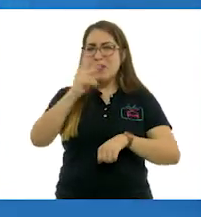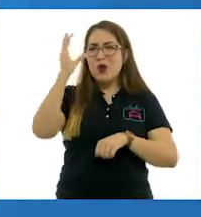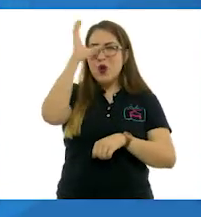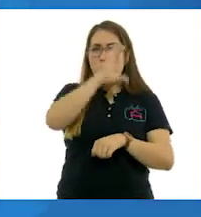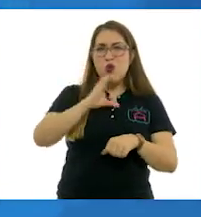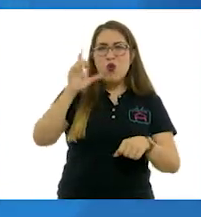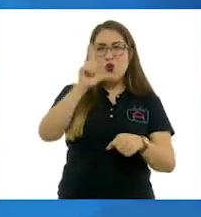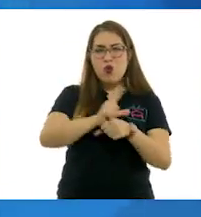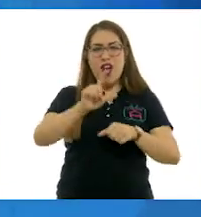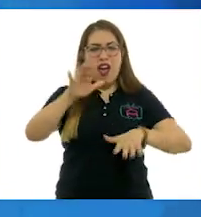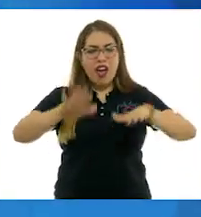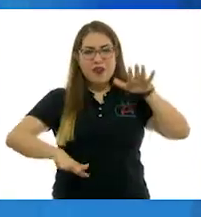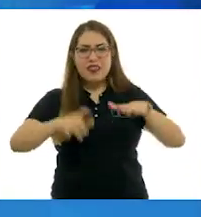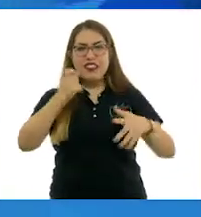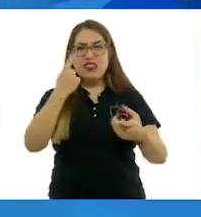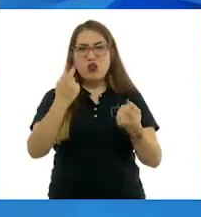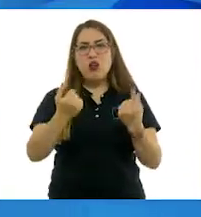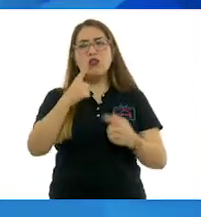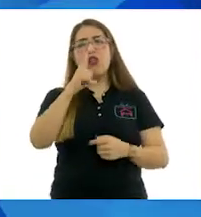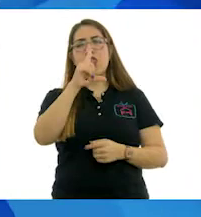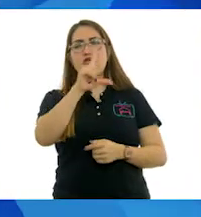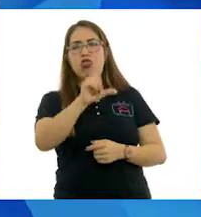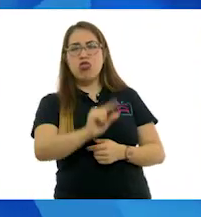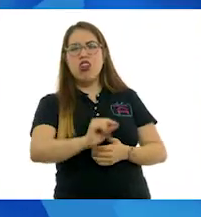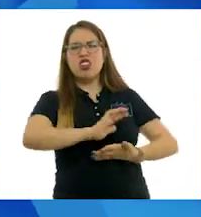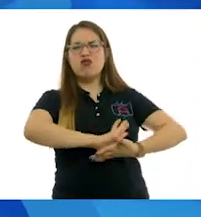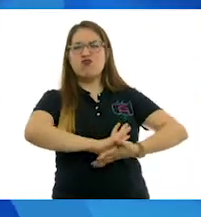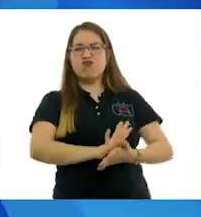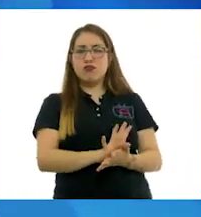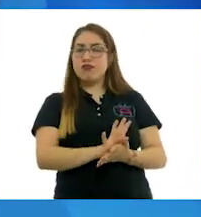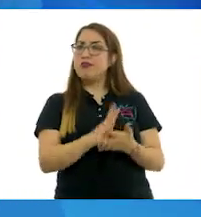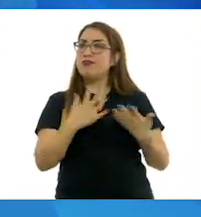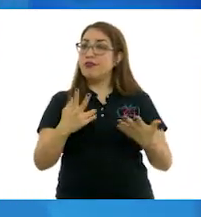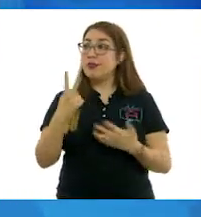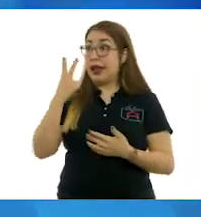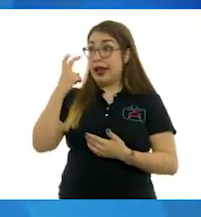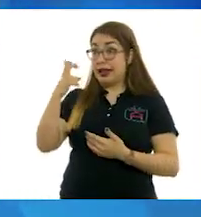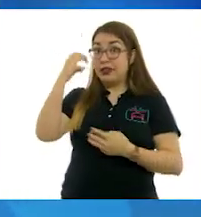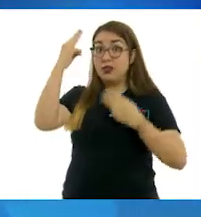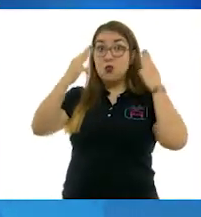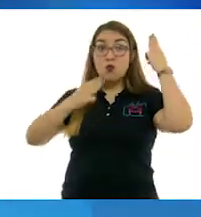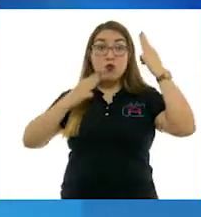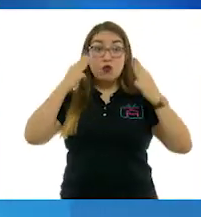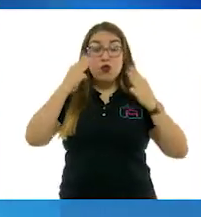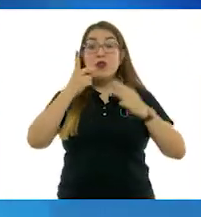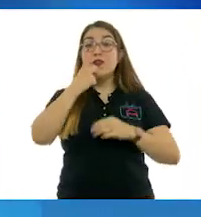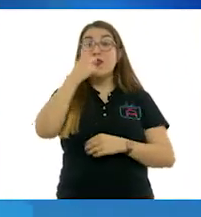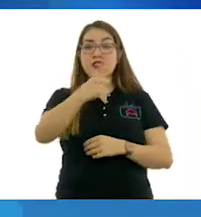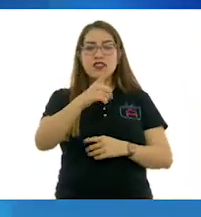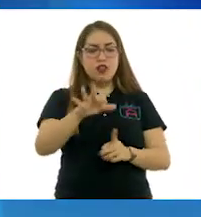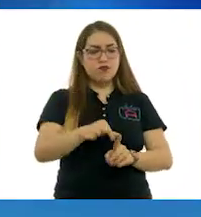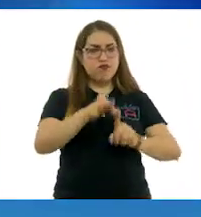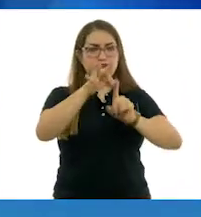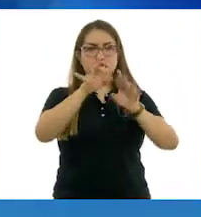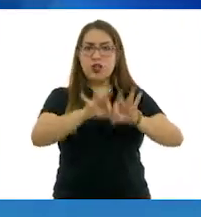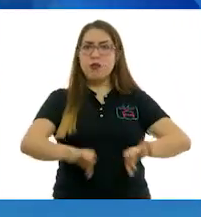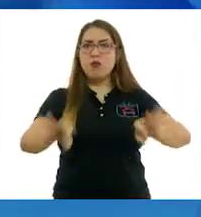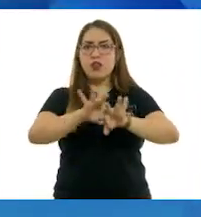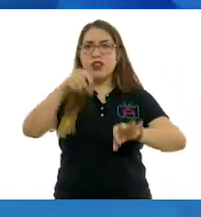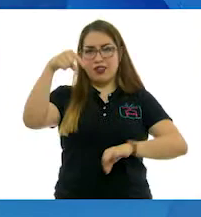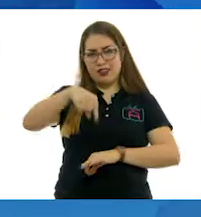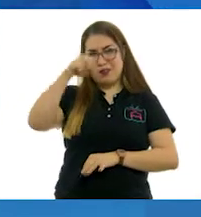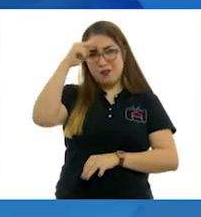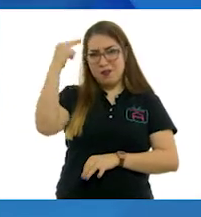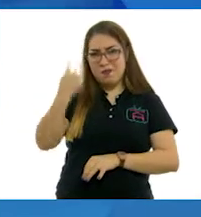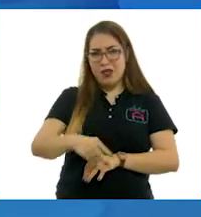sido minimizada o borrada. Este museo pretende recuperar esa historia con énfasis particular en México.